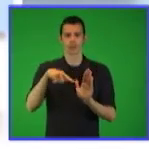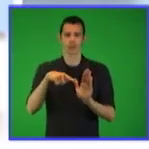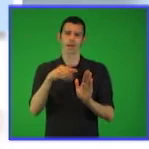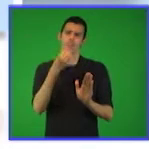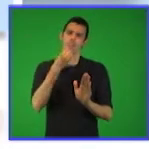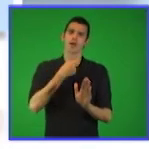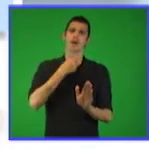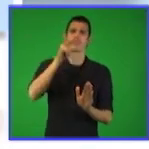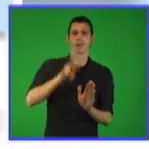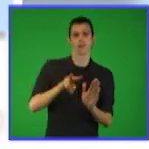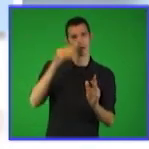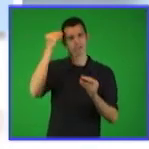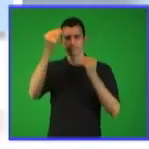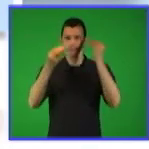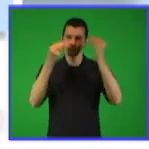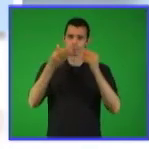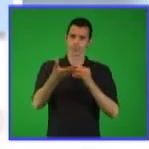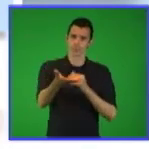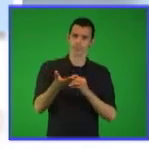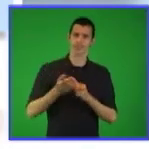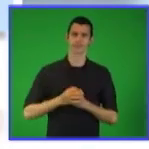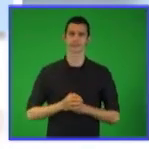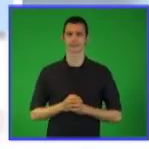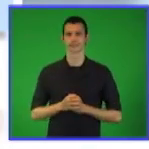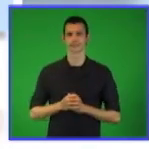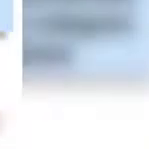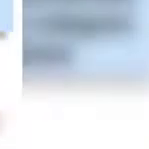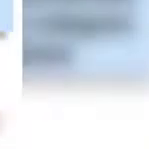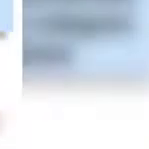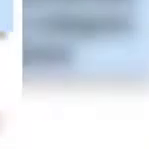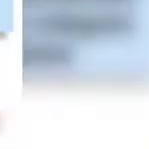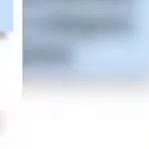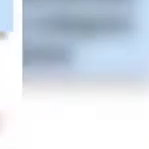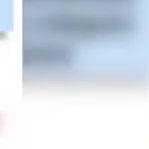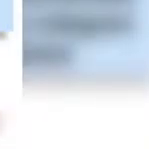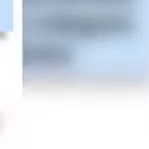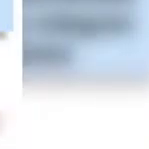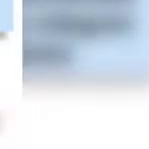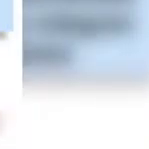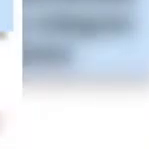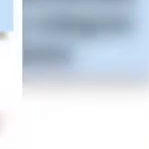con los criterios que hemos planteado desde las tareas anteriores.